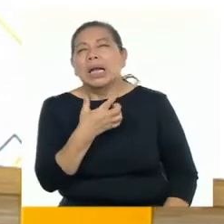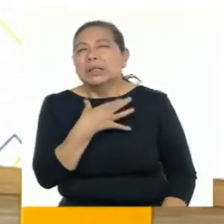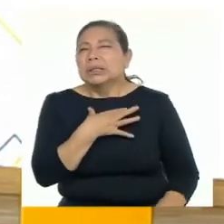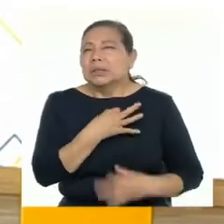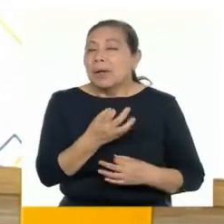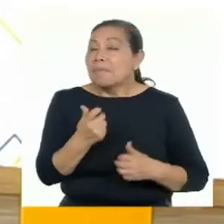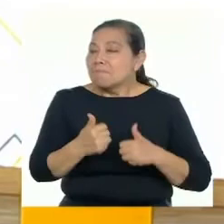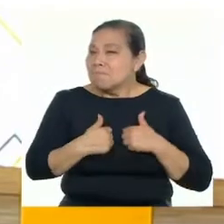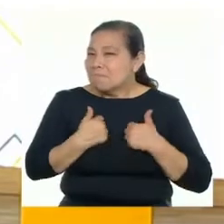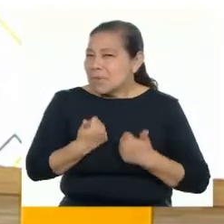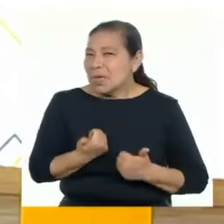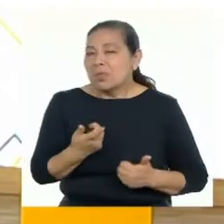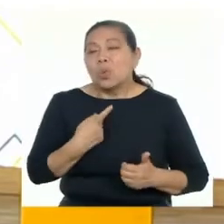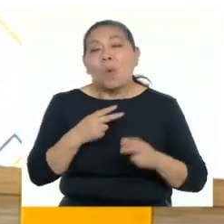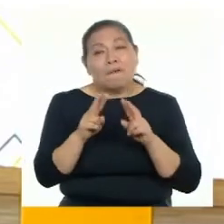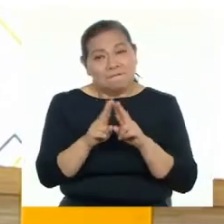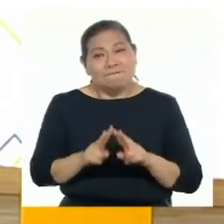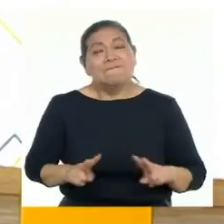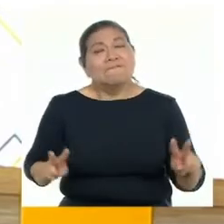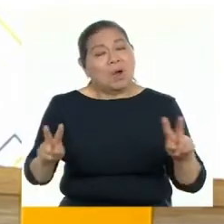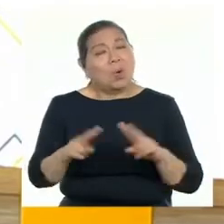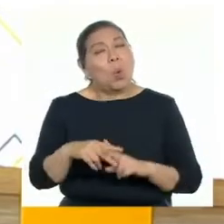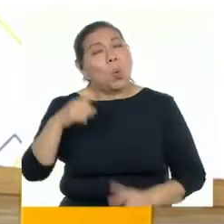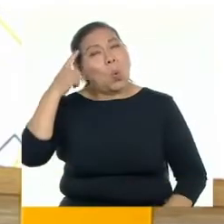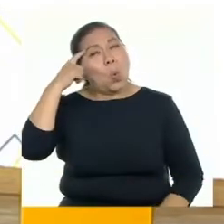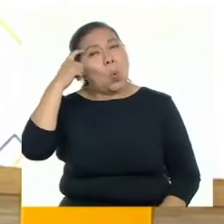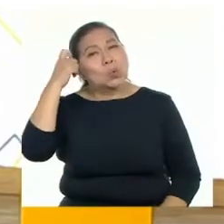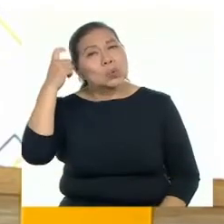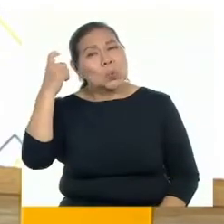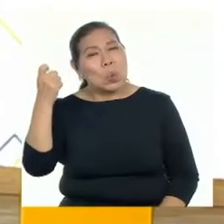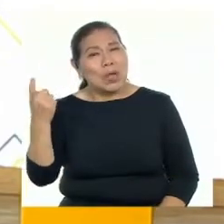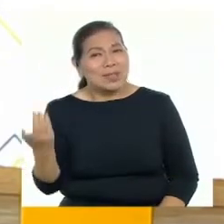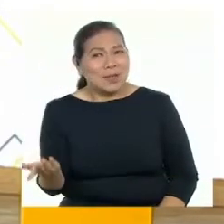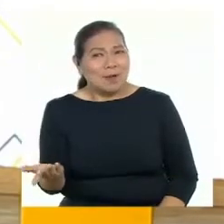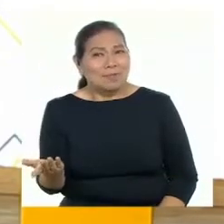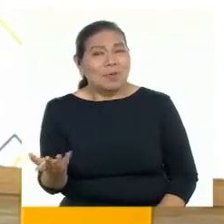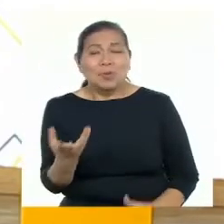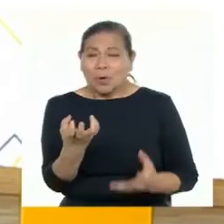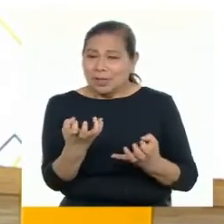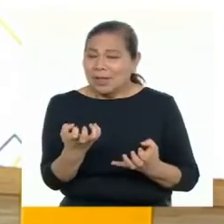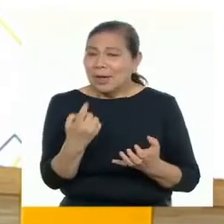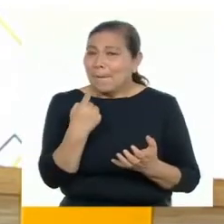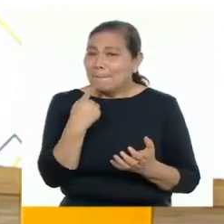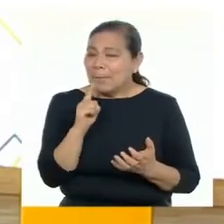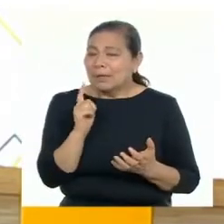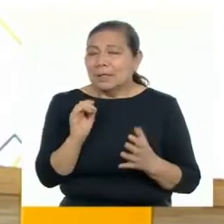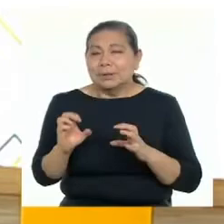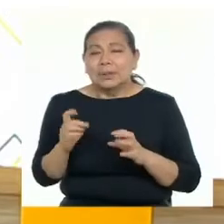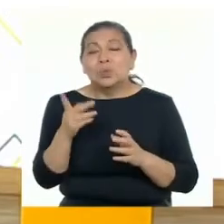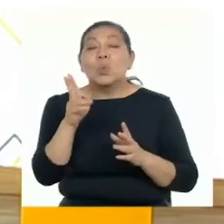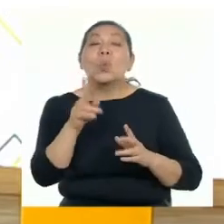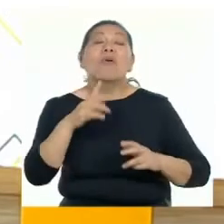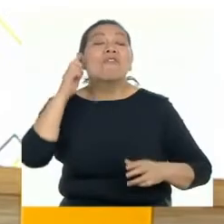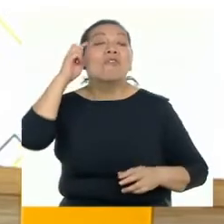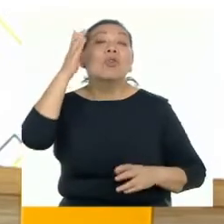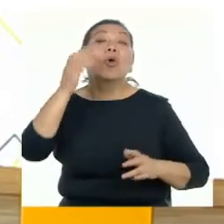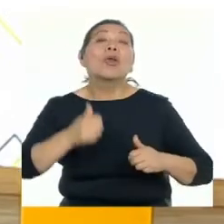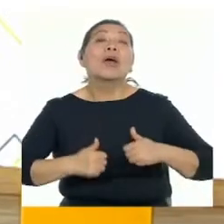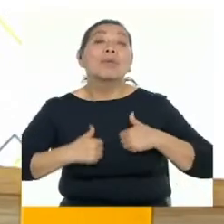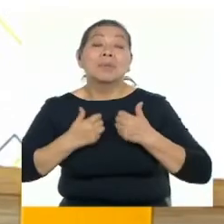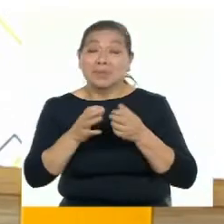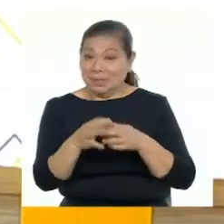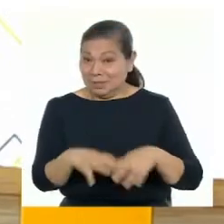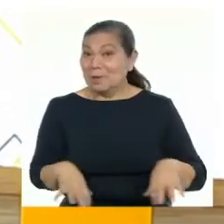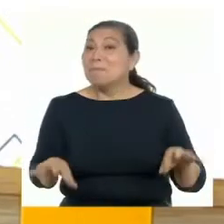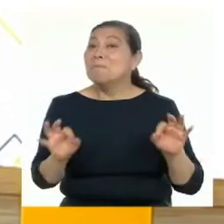tener bien claros nuestros valores, sueños, expectativas y lo que deseamos ser y hacer en la vida. Es